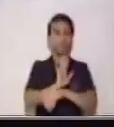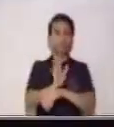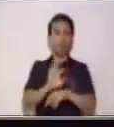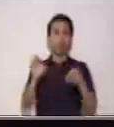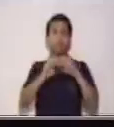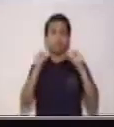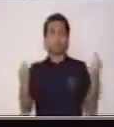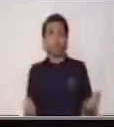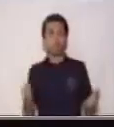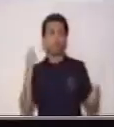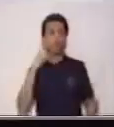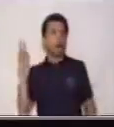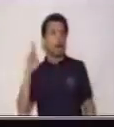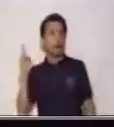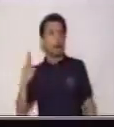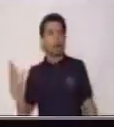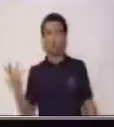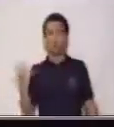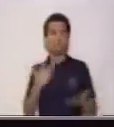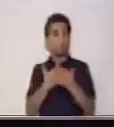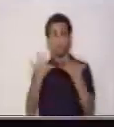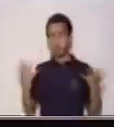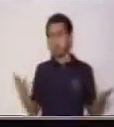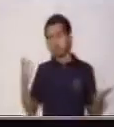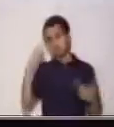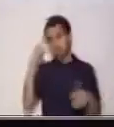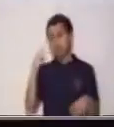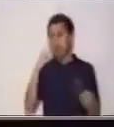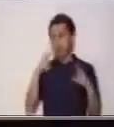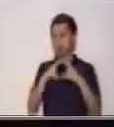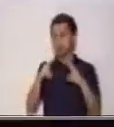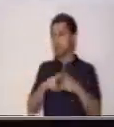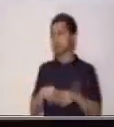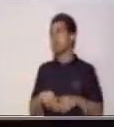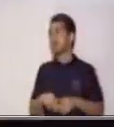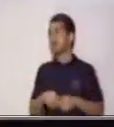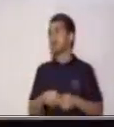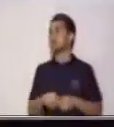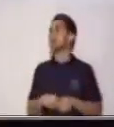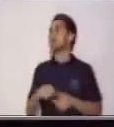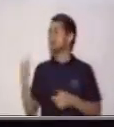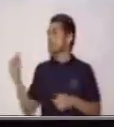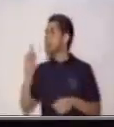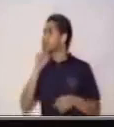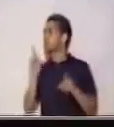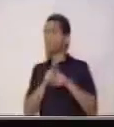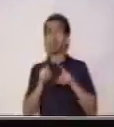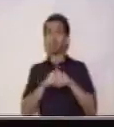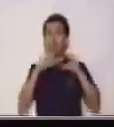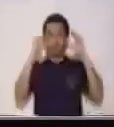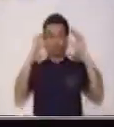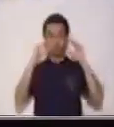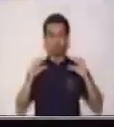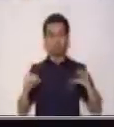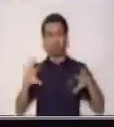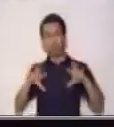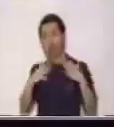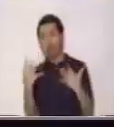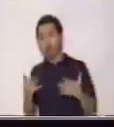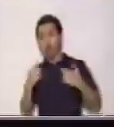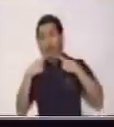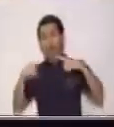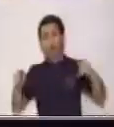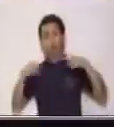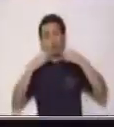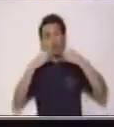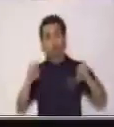periódico, la televisión, la radio, para darse a conocer. También la estructura en sí de un anuncio